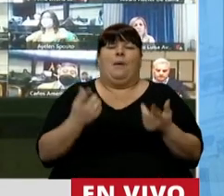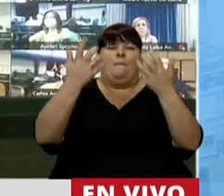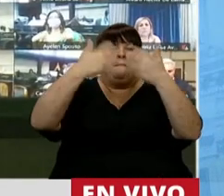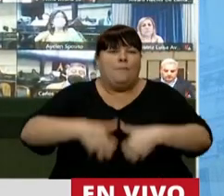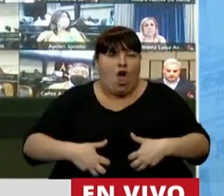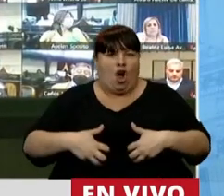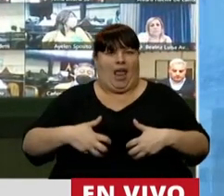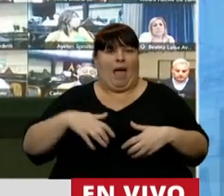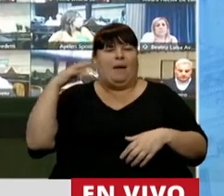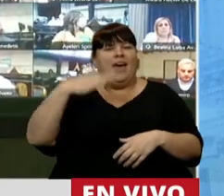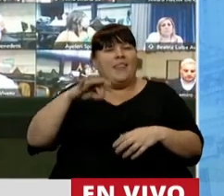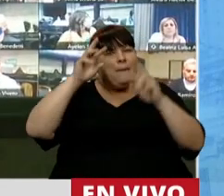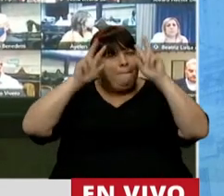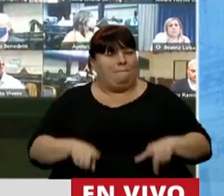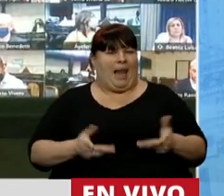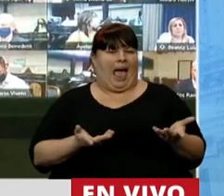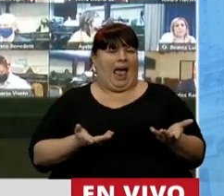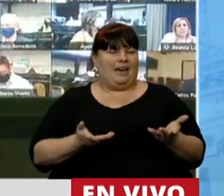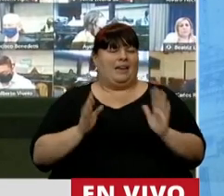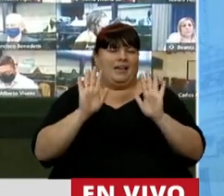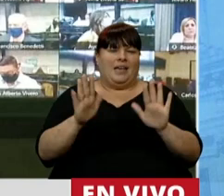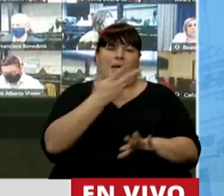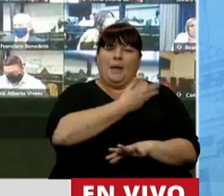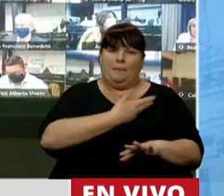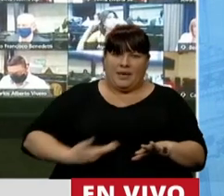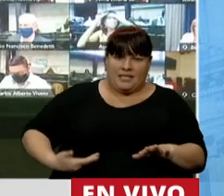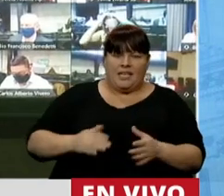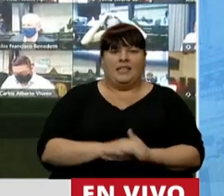programa. Hay que tener un plan. Señor presidente,